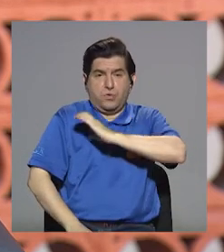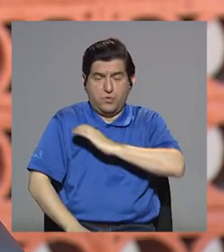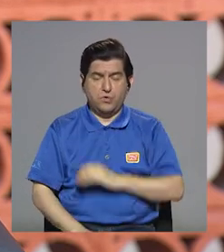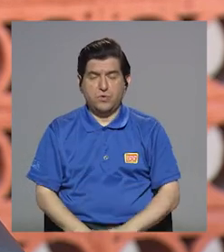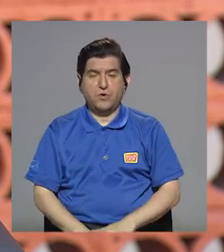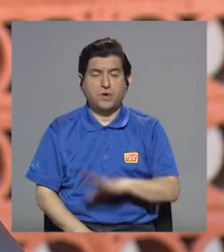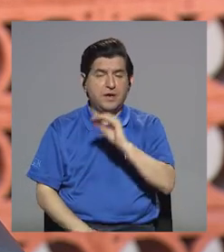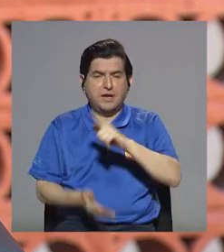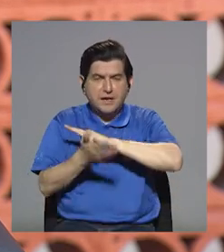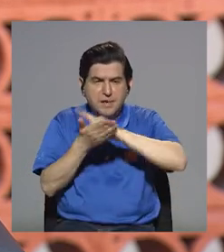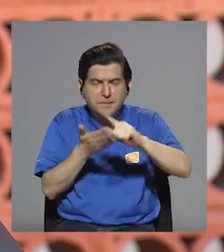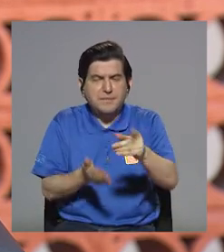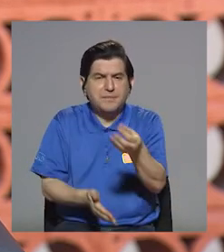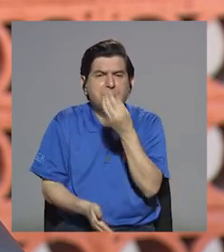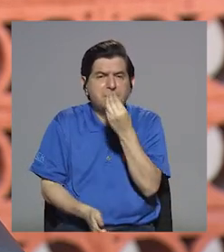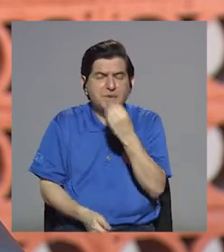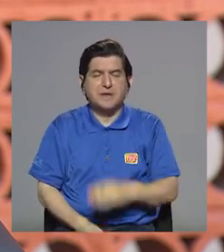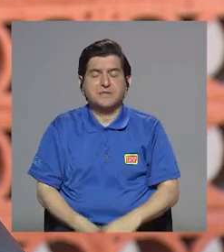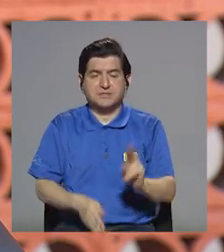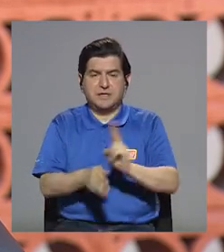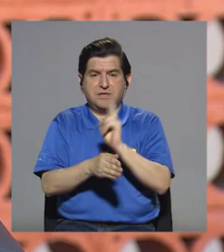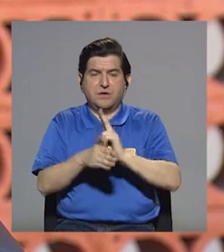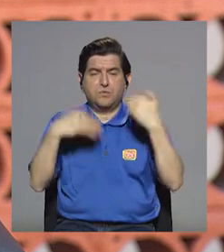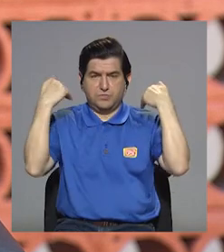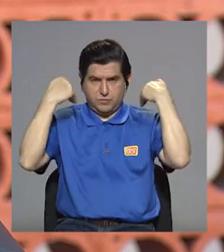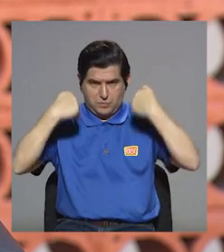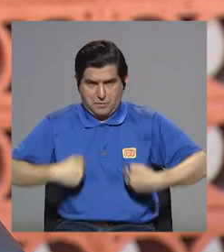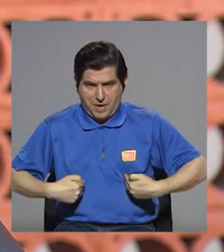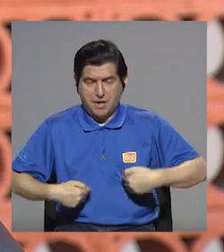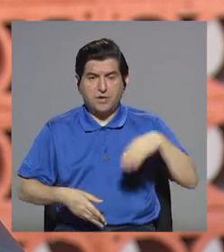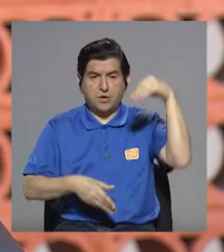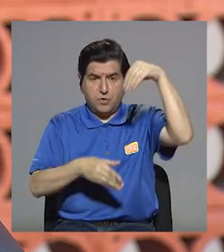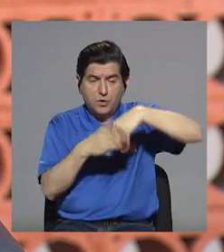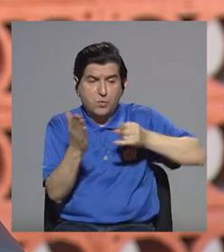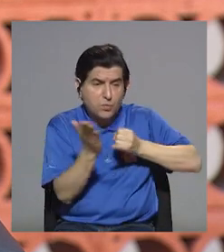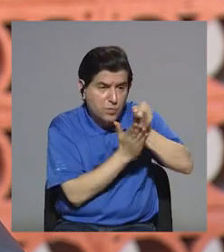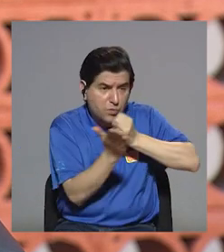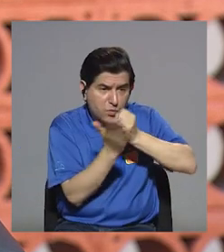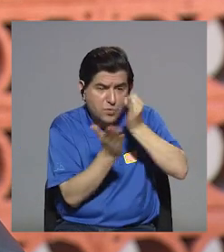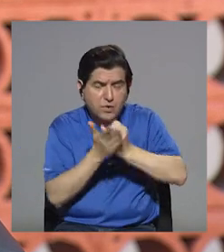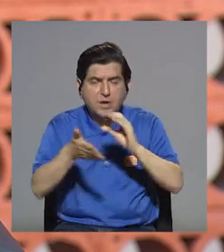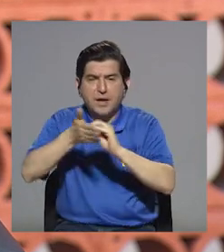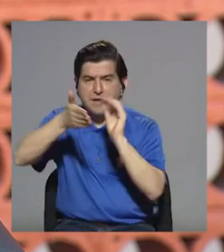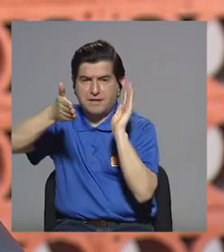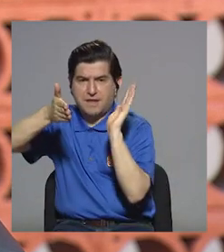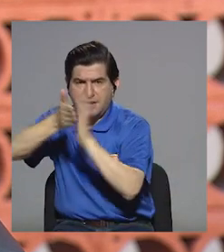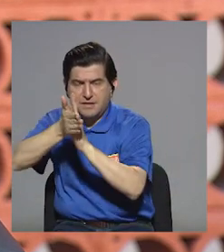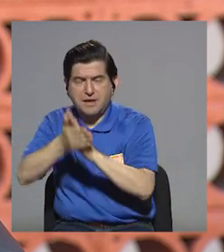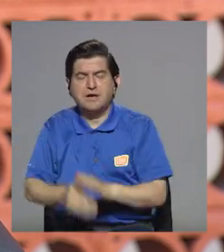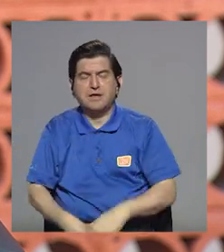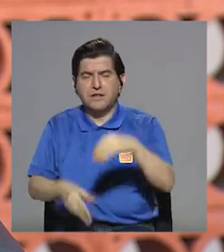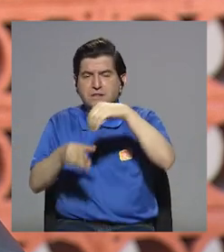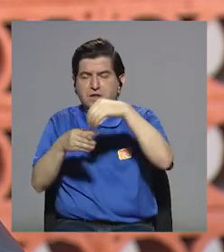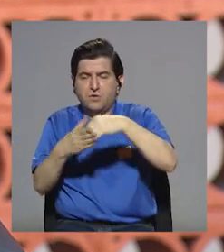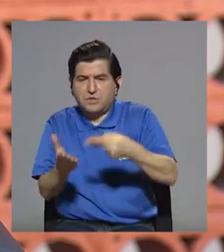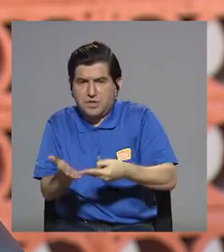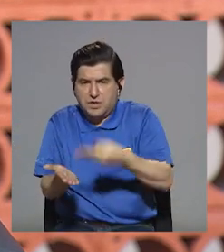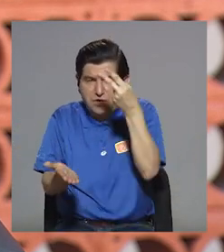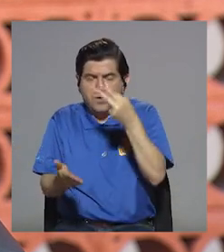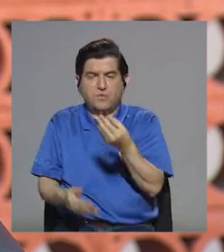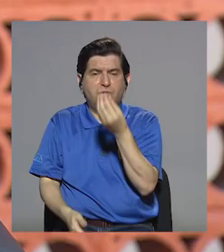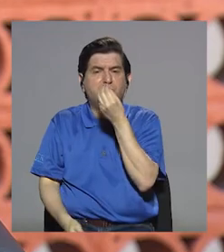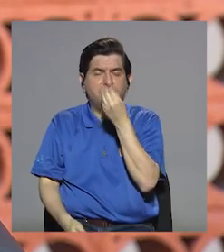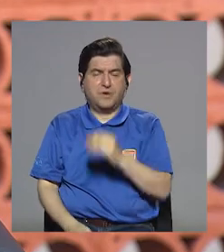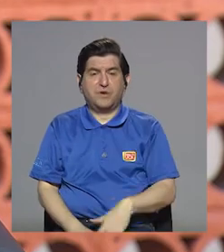calidad e inocuidad de los alimentos para consumo humano. Esto incluye la investigación para el etiquetado nutricional de los